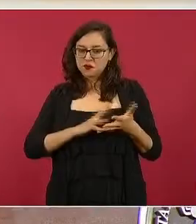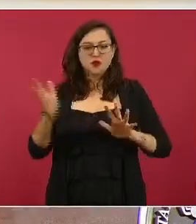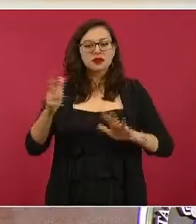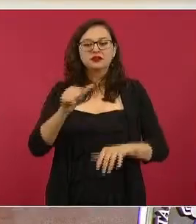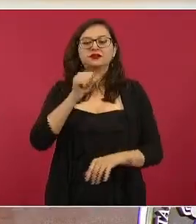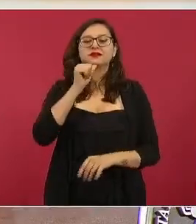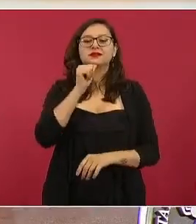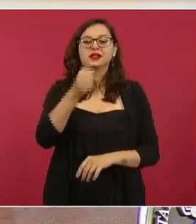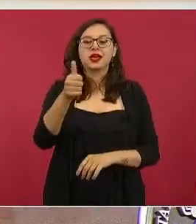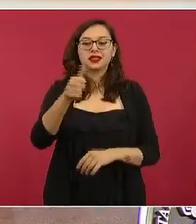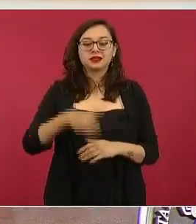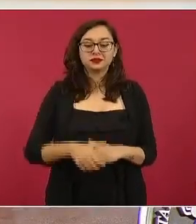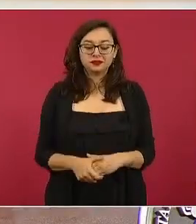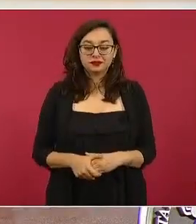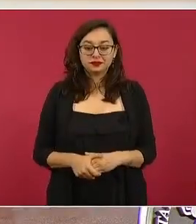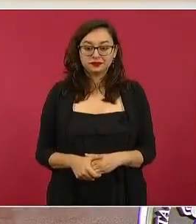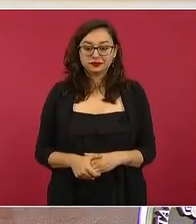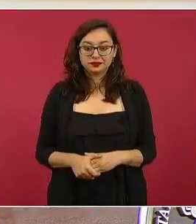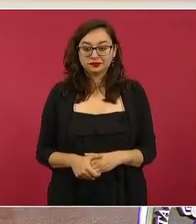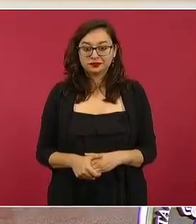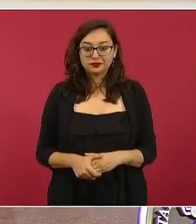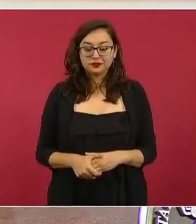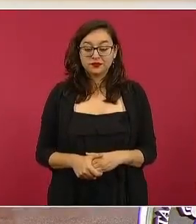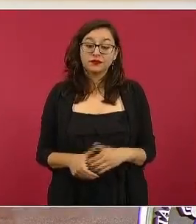siguiendo las enseñanzas